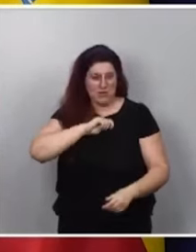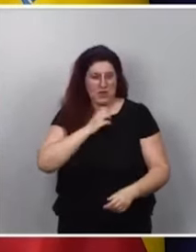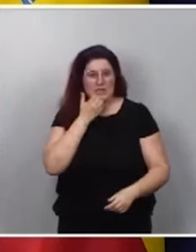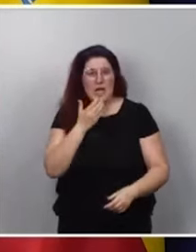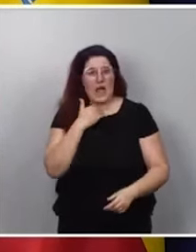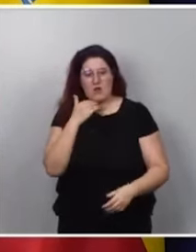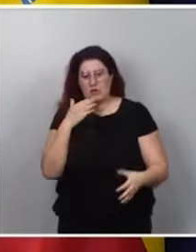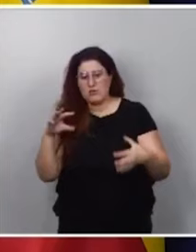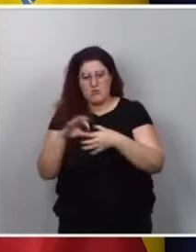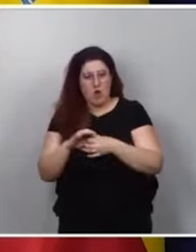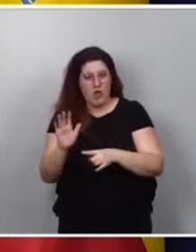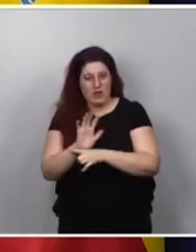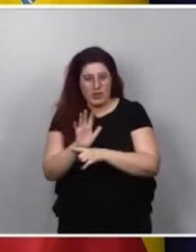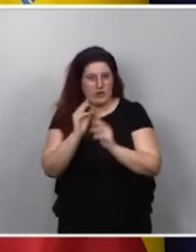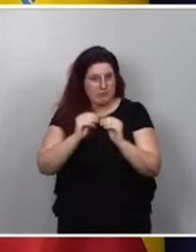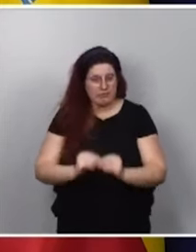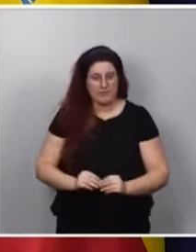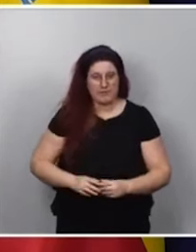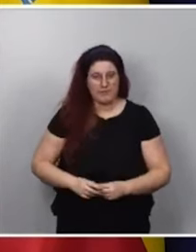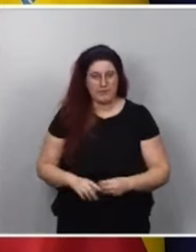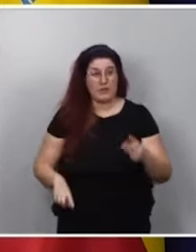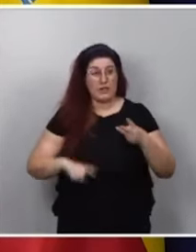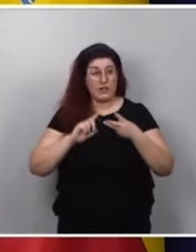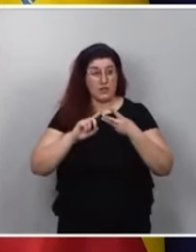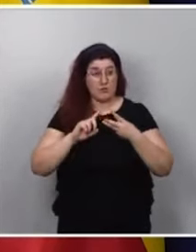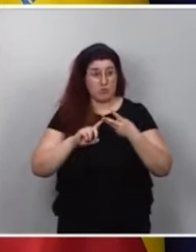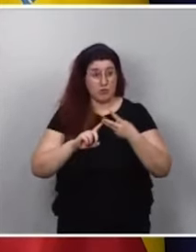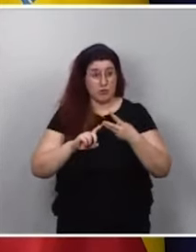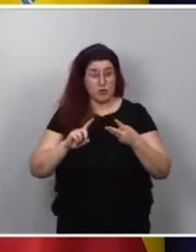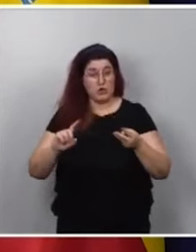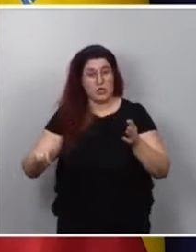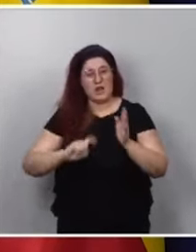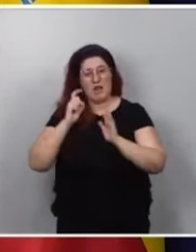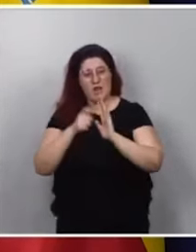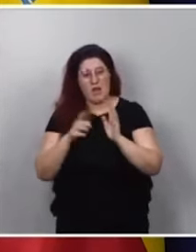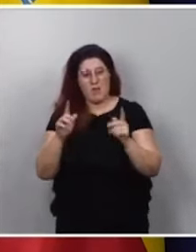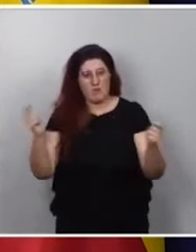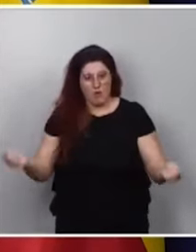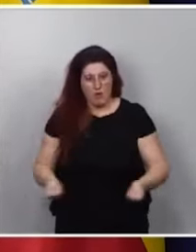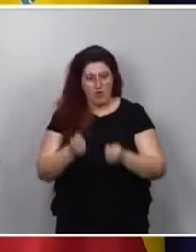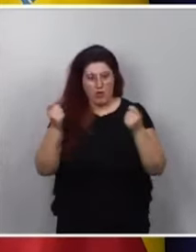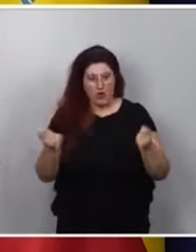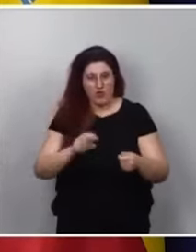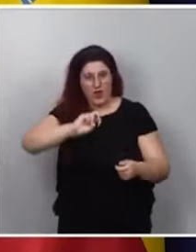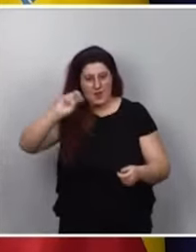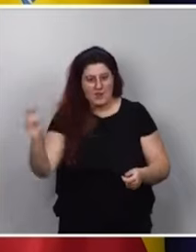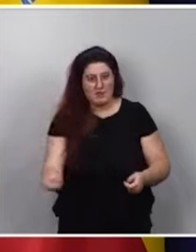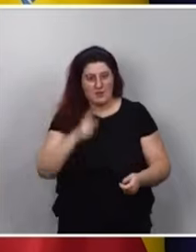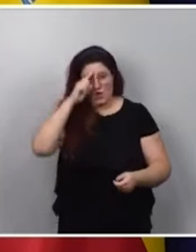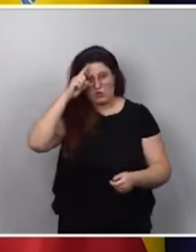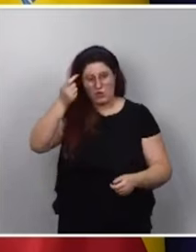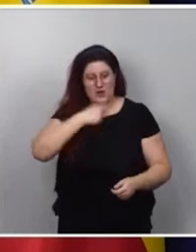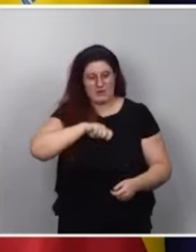cinematográfico. En tercer lugar, también señalar que esta es una ley de promoción de la diversidad cultural de España y de